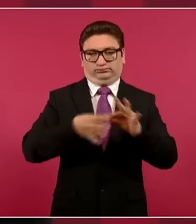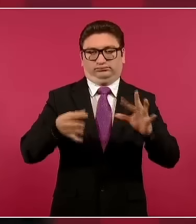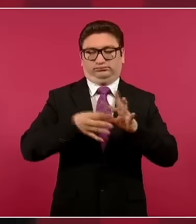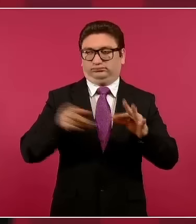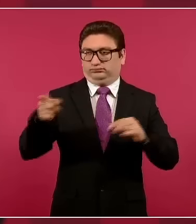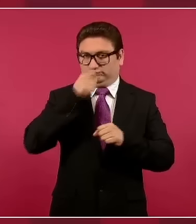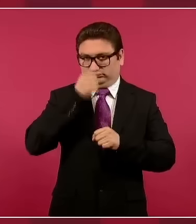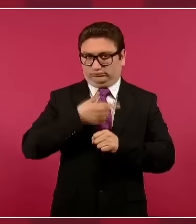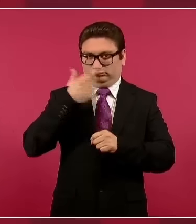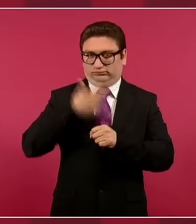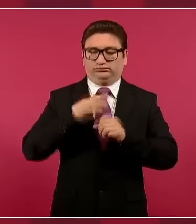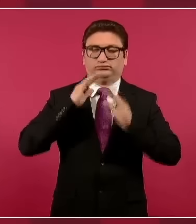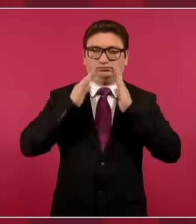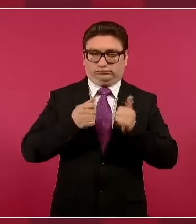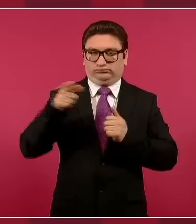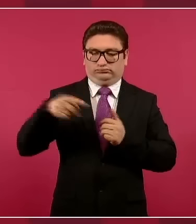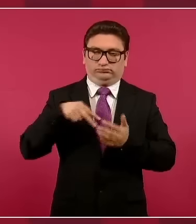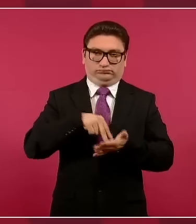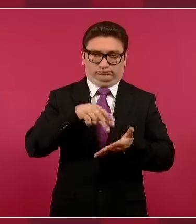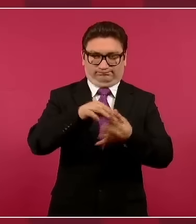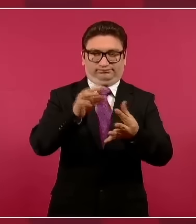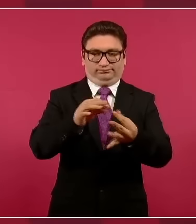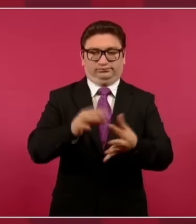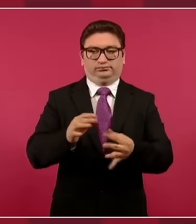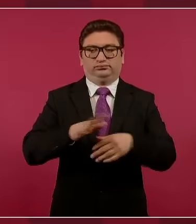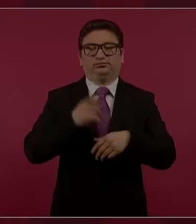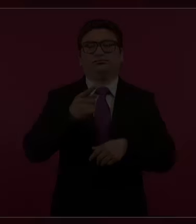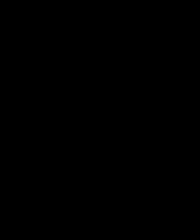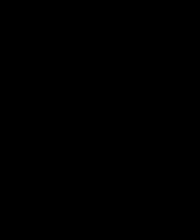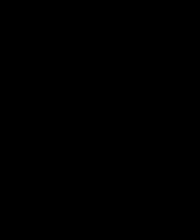pedir al secretario de Hacienda que se los explique, porque es importante eso.